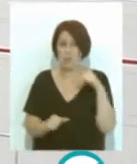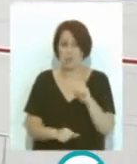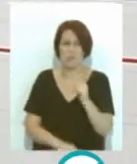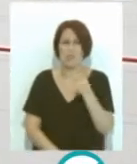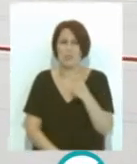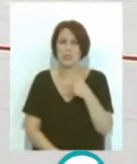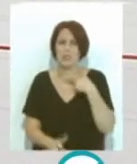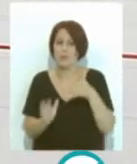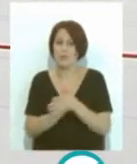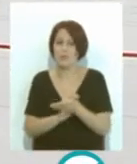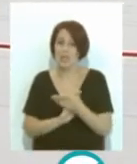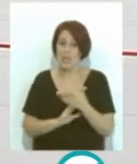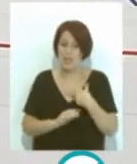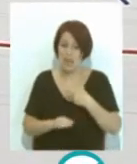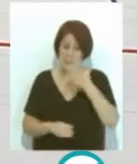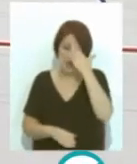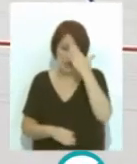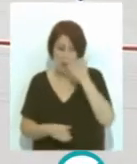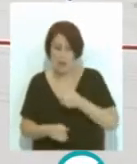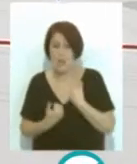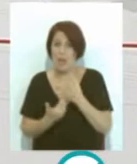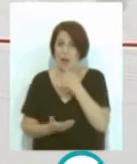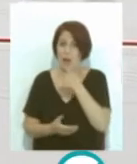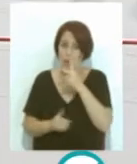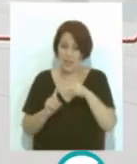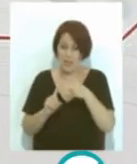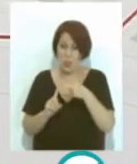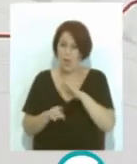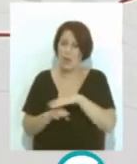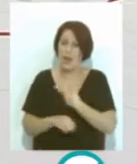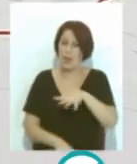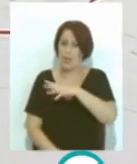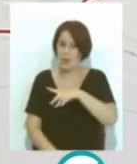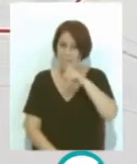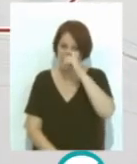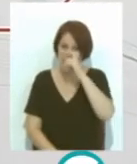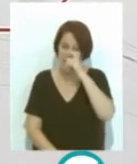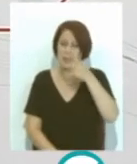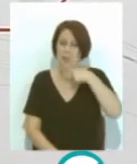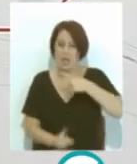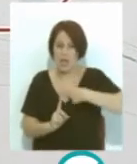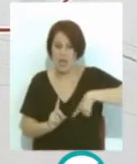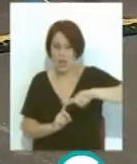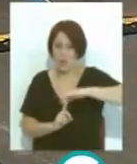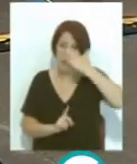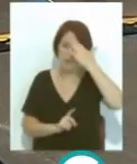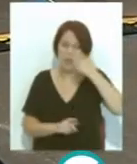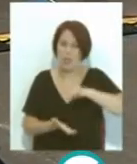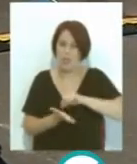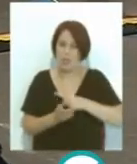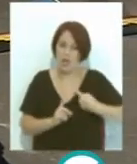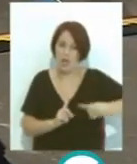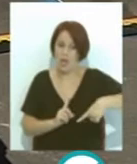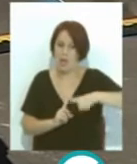la culminación de la segunda arteria principal de suministro de agua al casco histórico y el cierre del anillo principal de la ciudad que